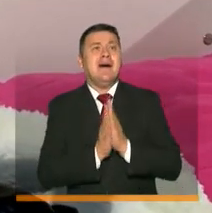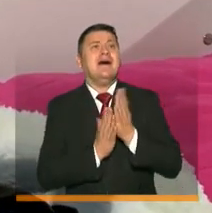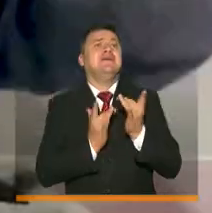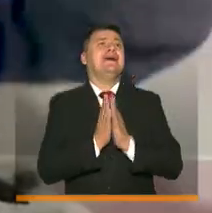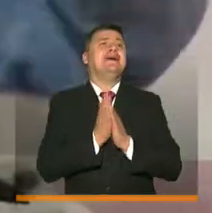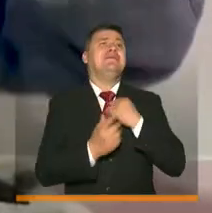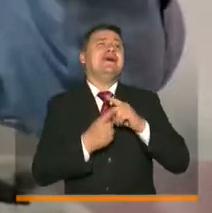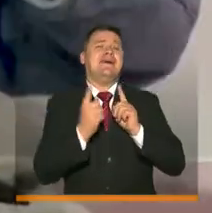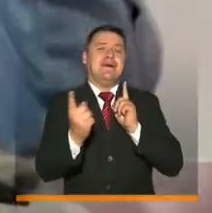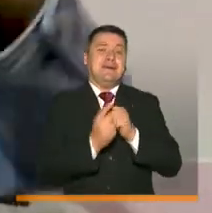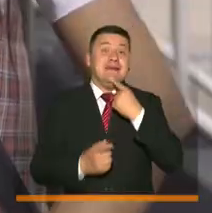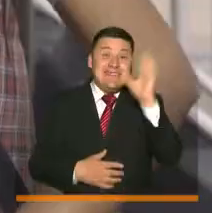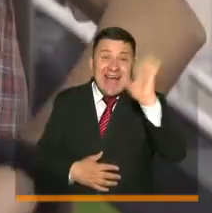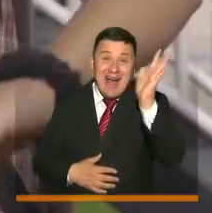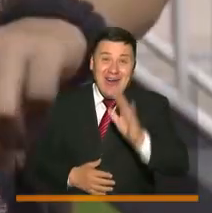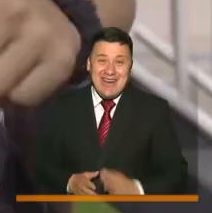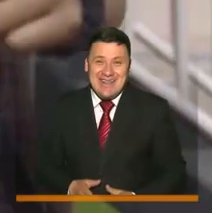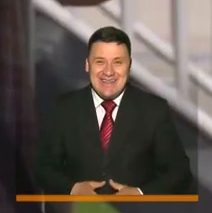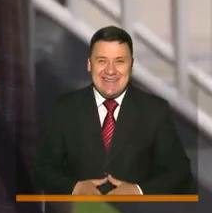esperando. ¡Chao!